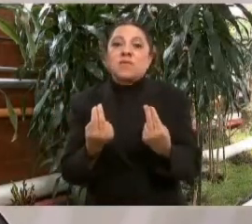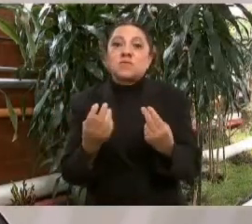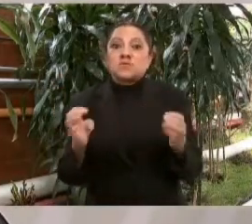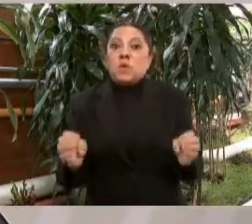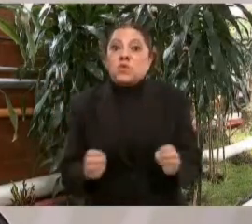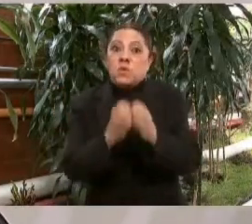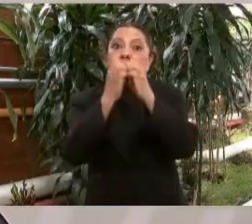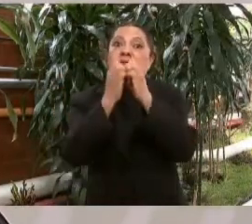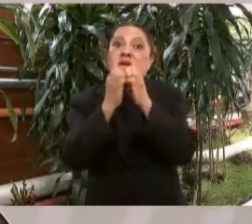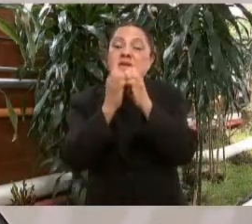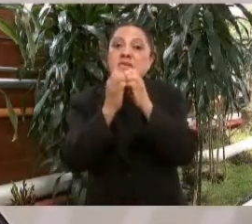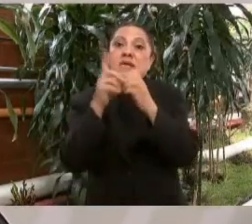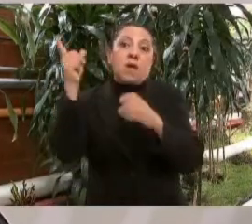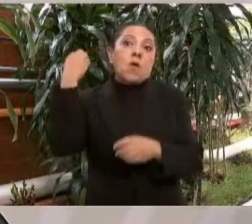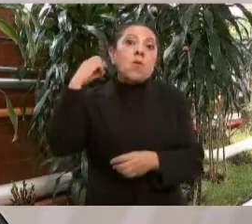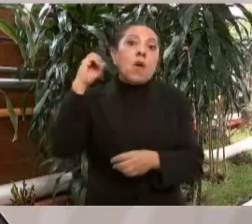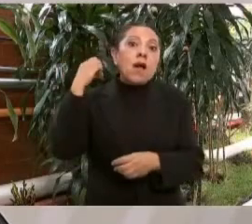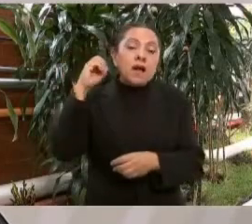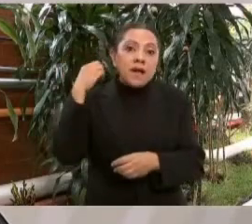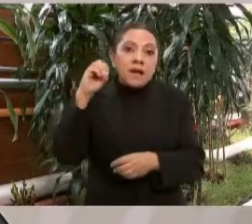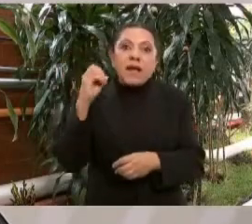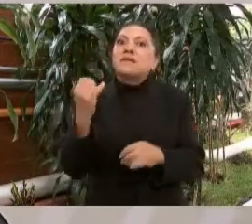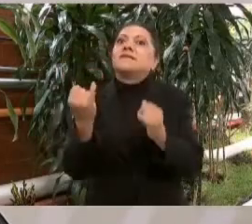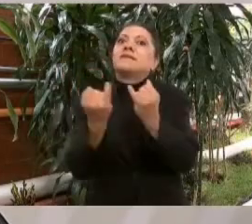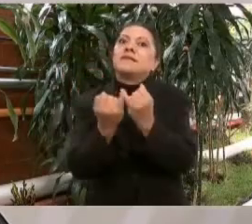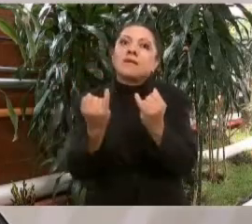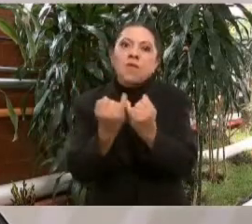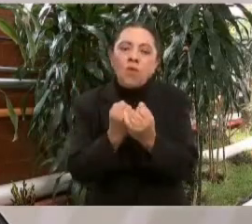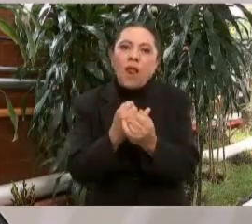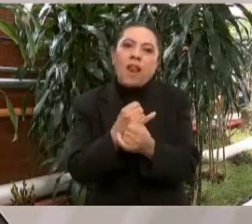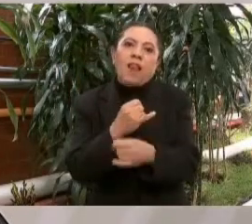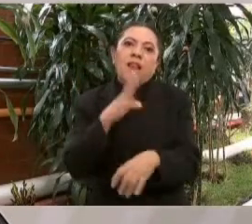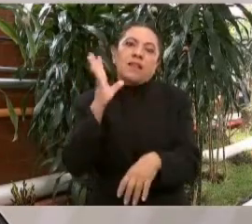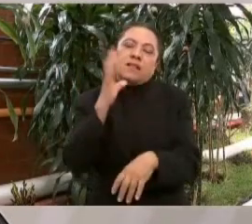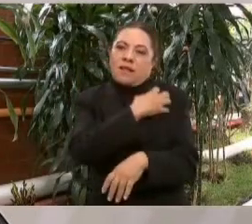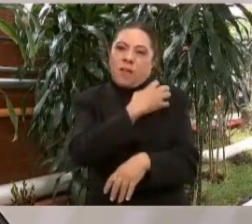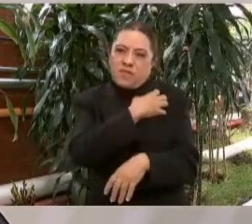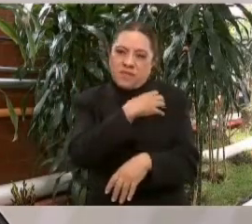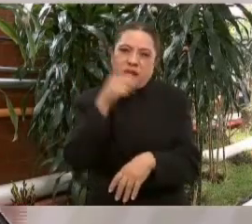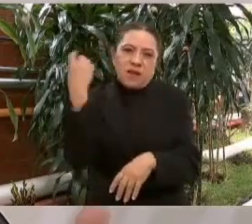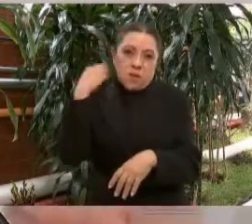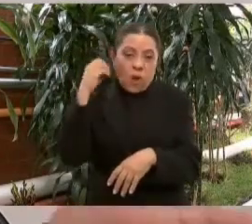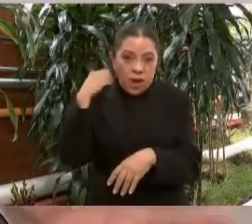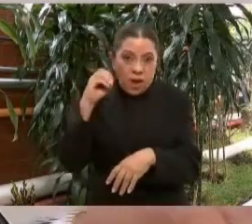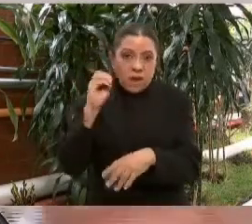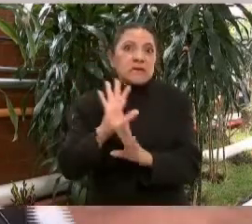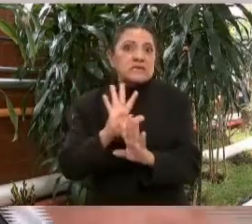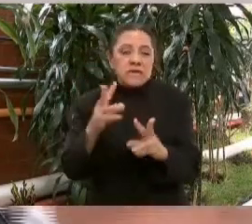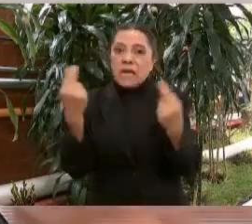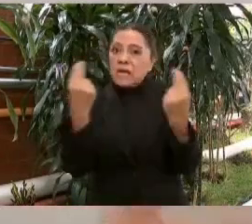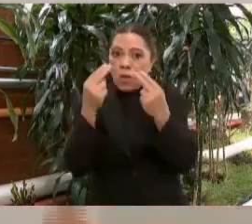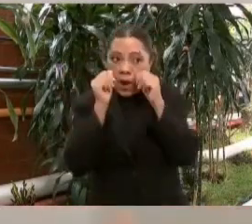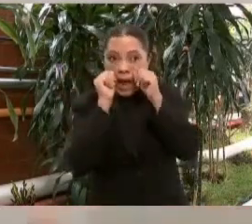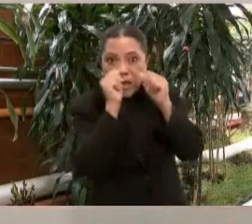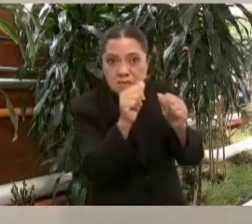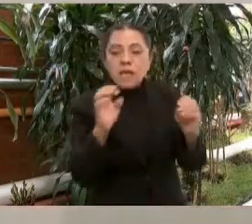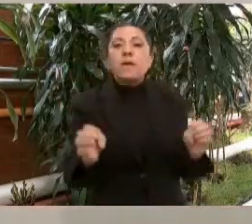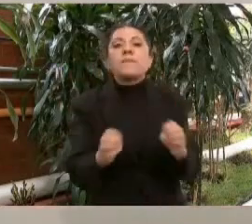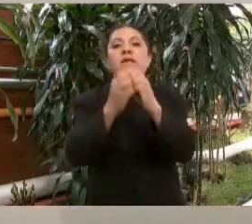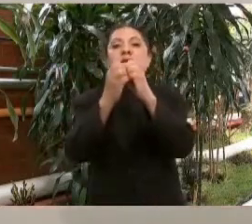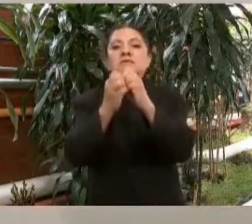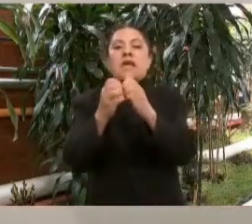en Oaxaca, en la capital. Y ahora estamos también